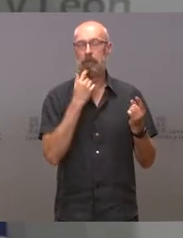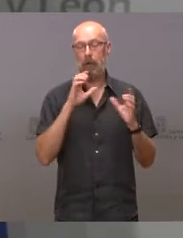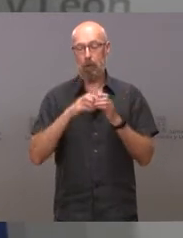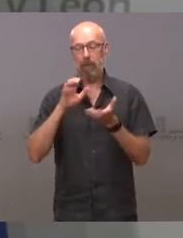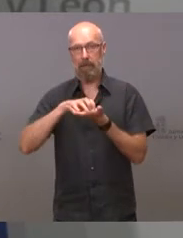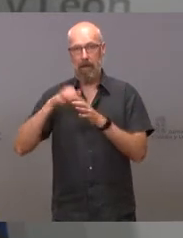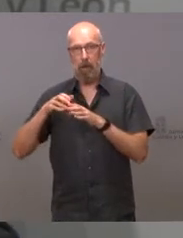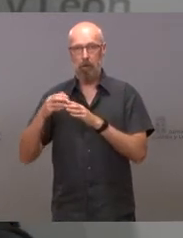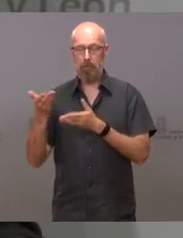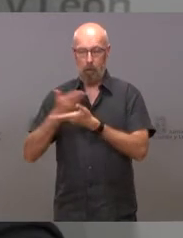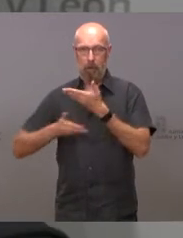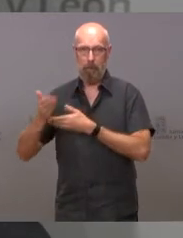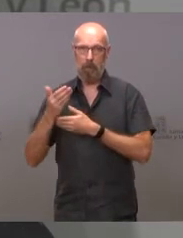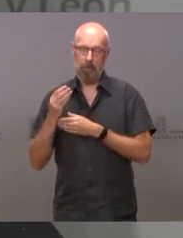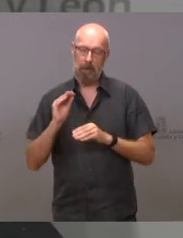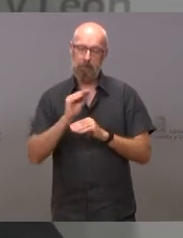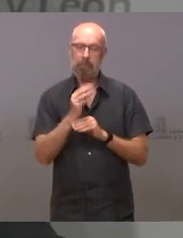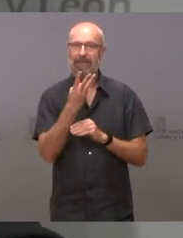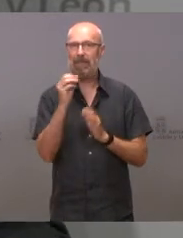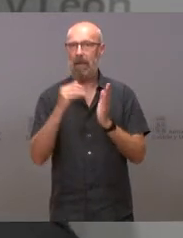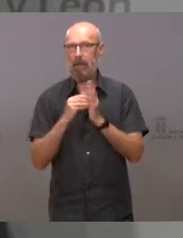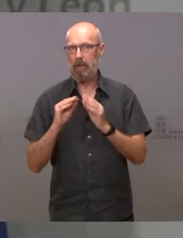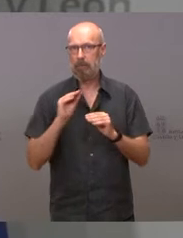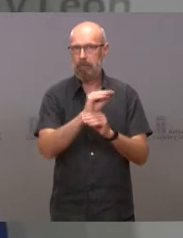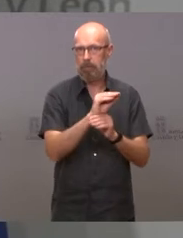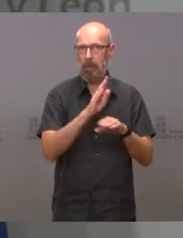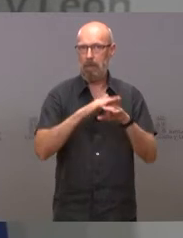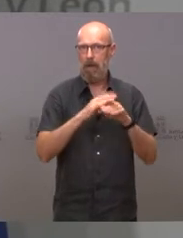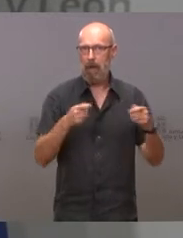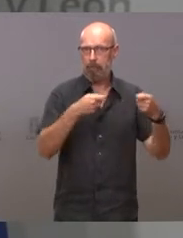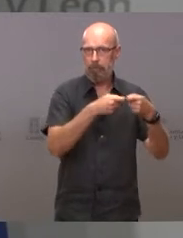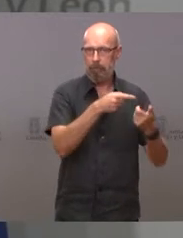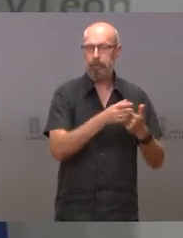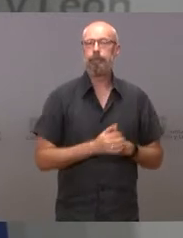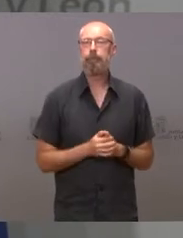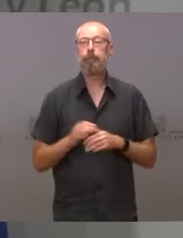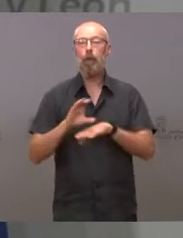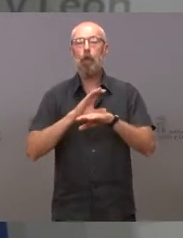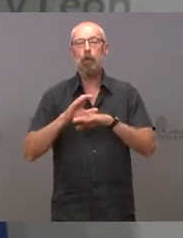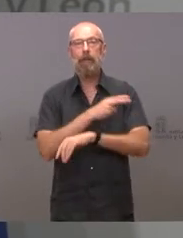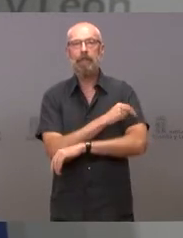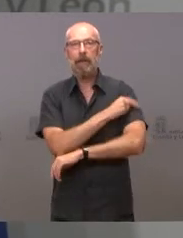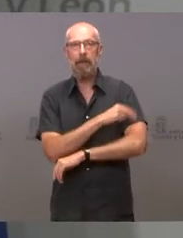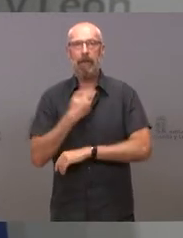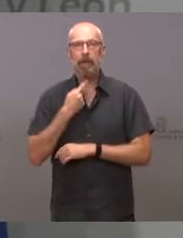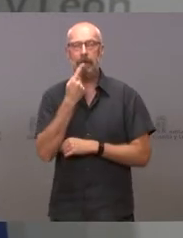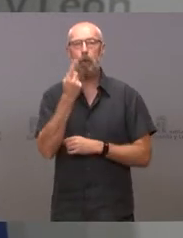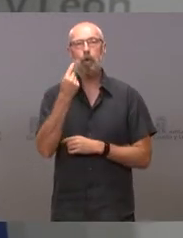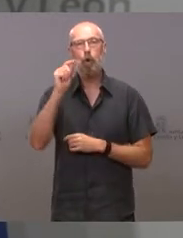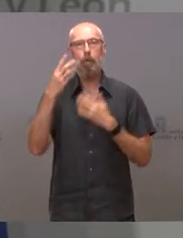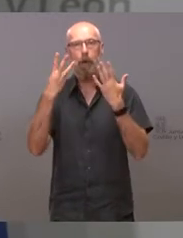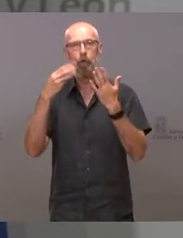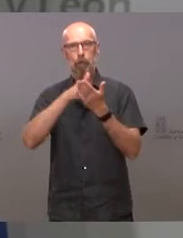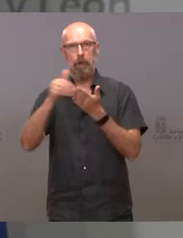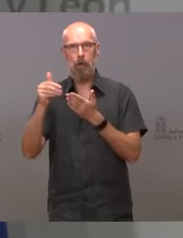que, insisto, destina 30.000 euros a este efecto. La Consejería de Sanidad destina más de 1,8 millones en